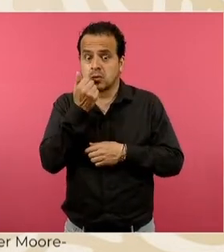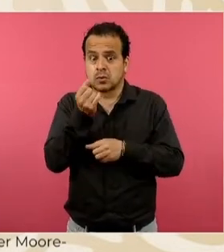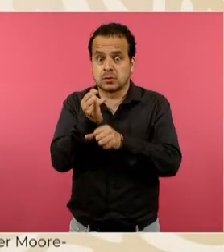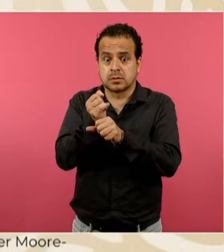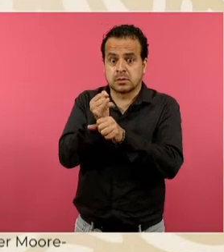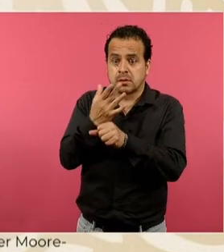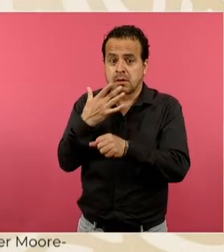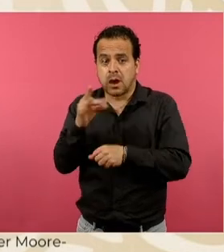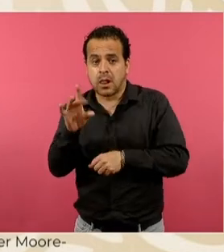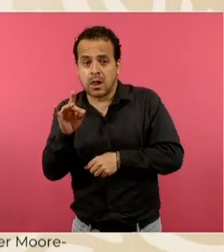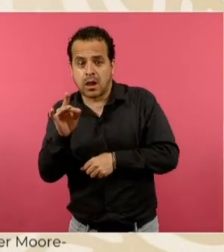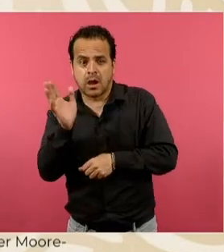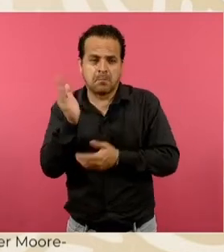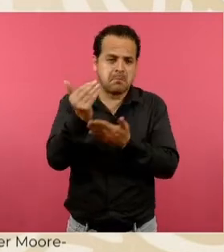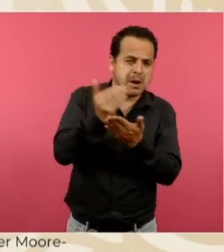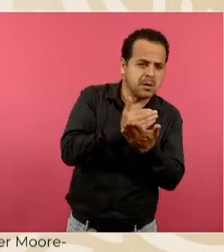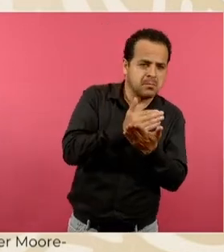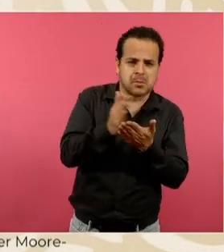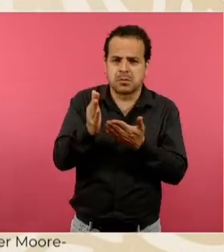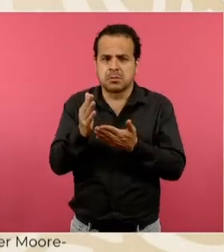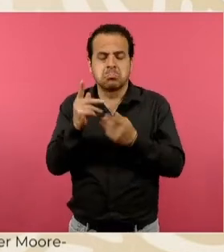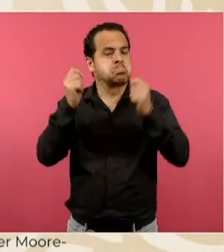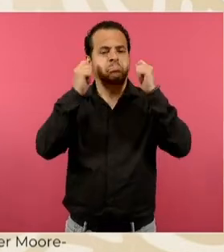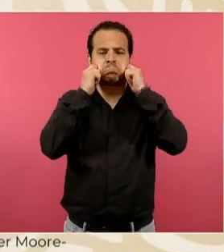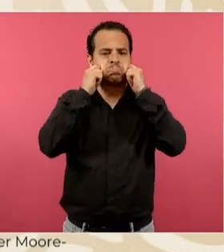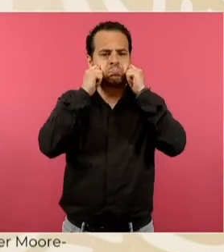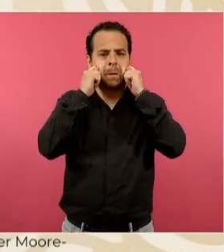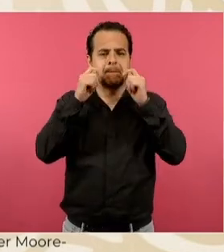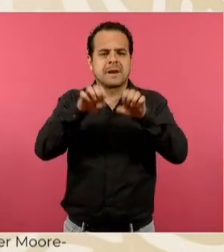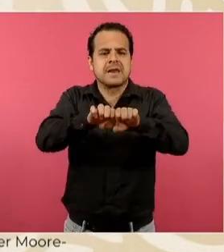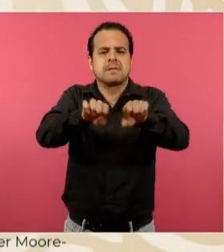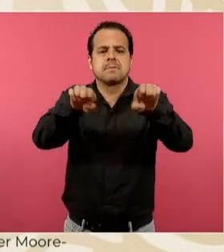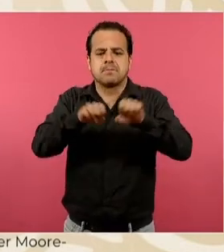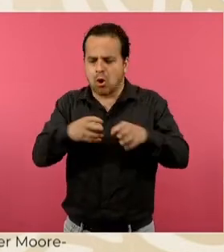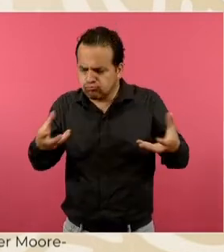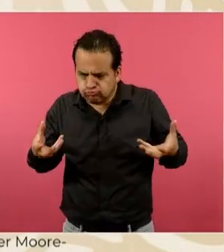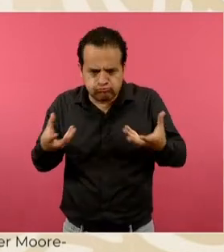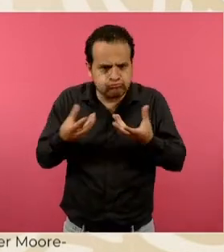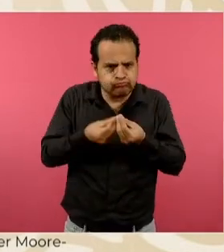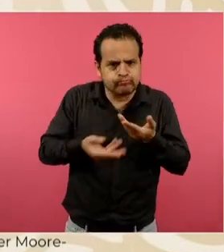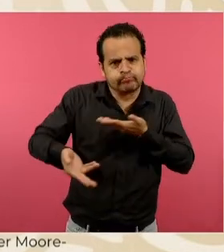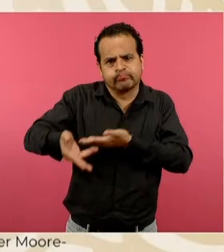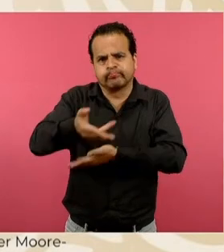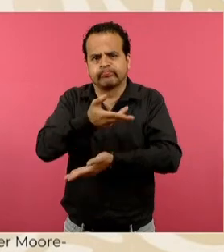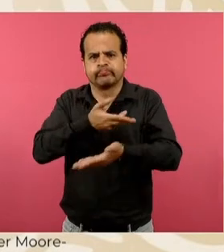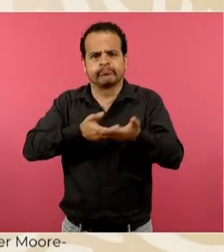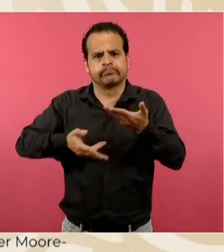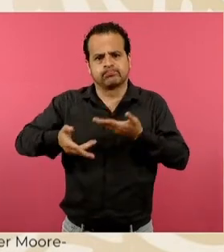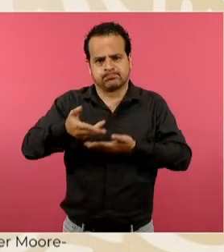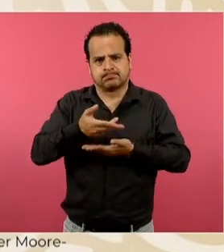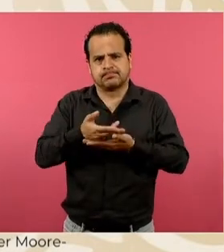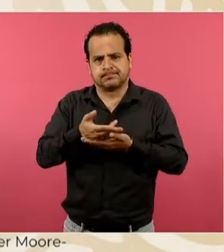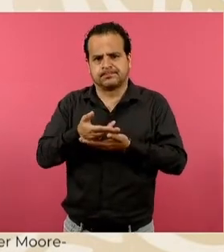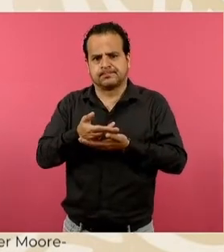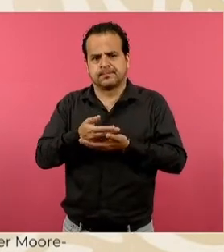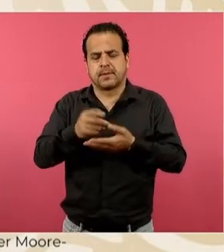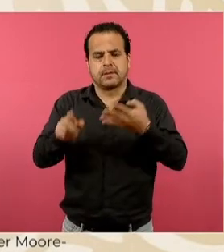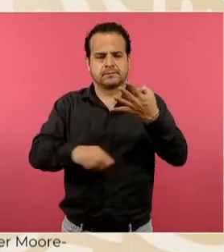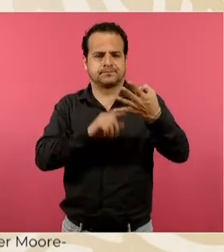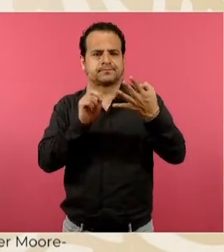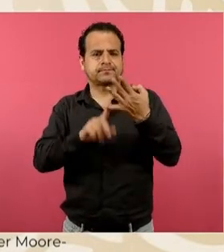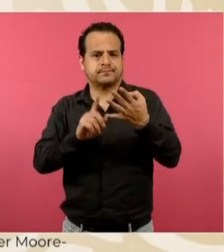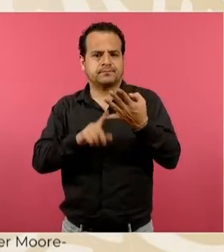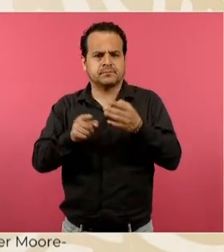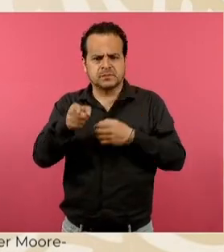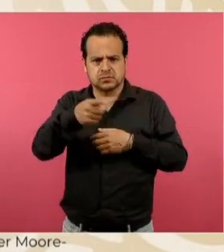porque de eso depende la calidad de la investigación que se va a generar. Y entonces, en esta cuarta etapa, tenemos, los alumnos tienen que